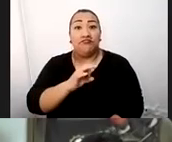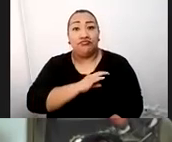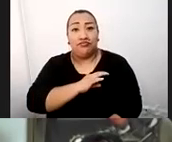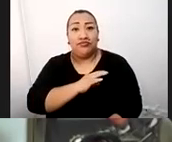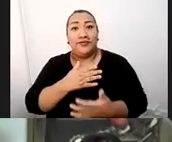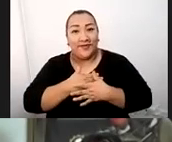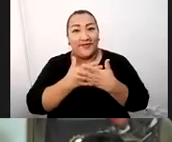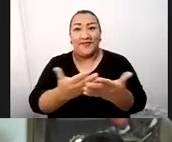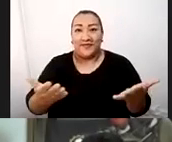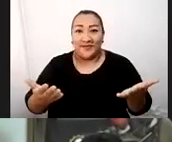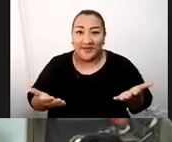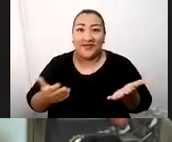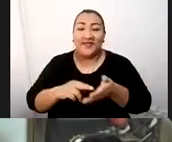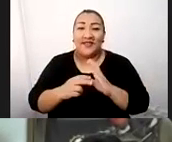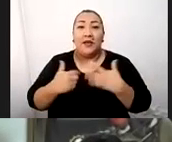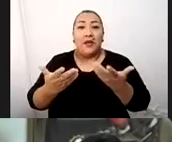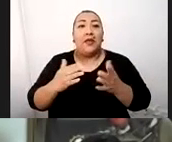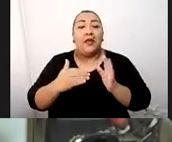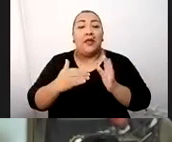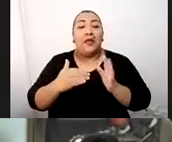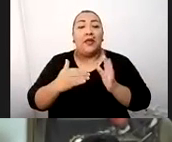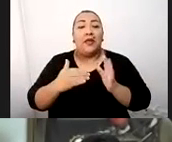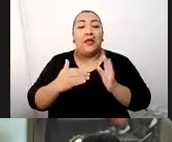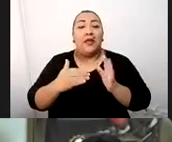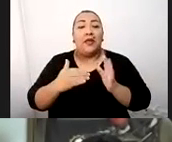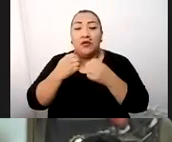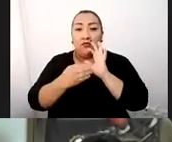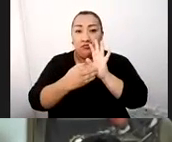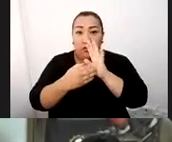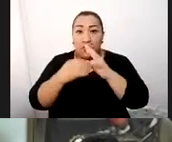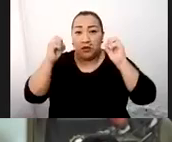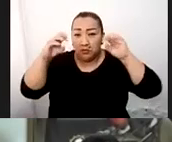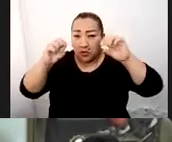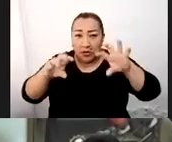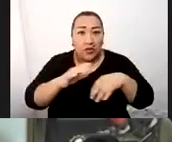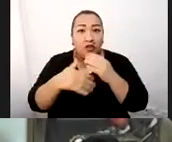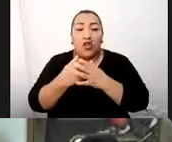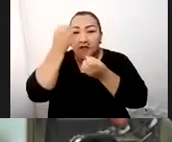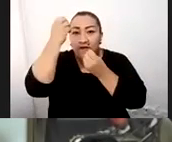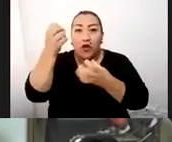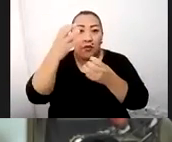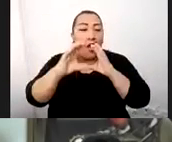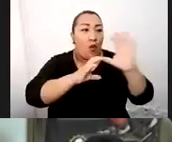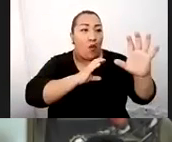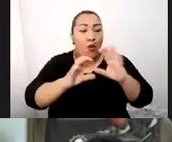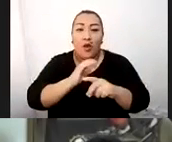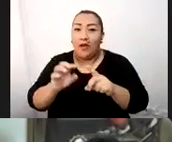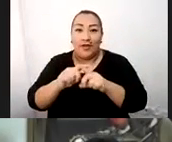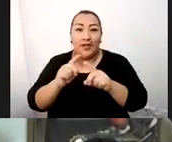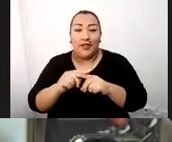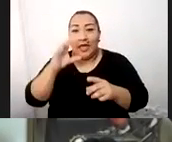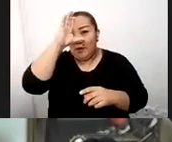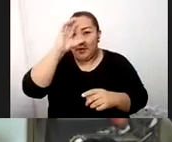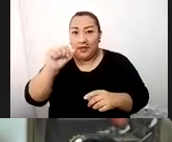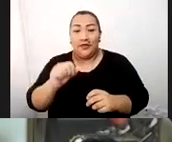protejamos mediante este sistema. Vamos a informarlo, comunicarlo a las diferentes embajadas, principalmente